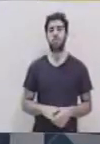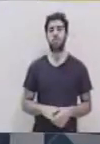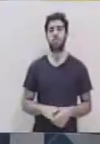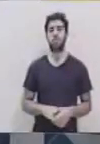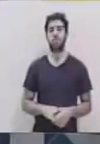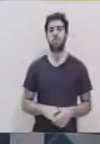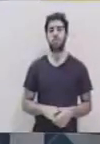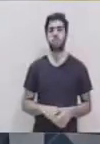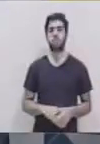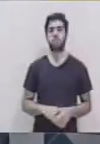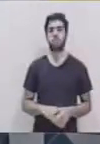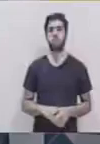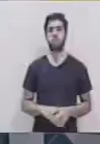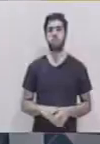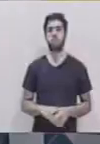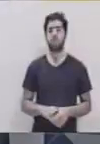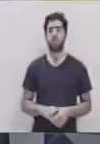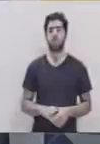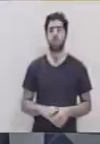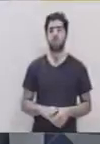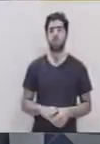La punta de nuestro marcador.